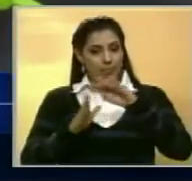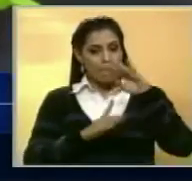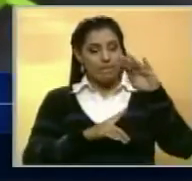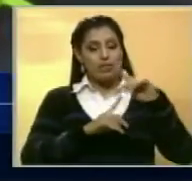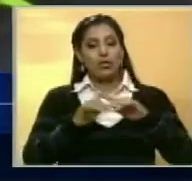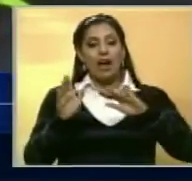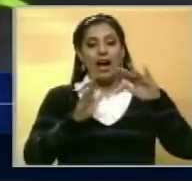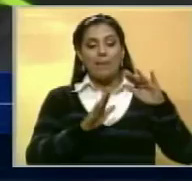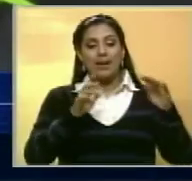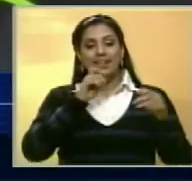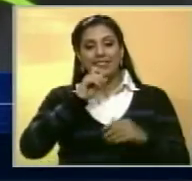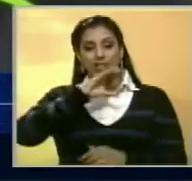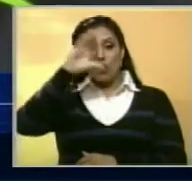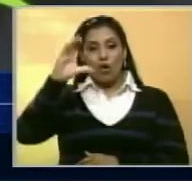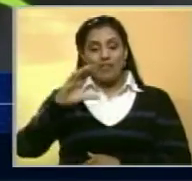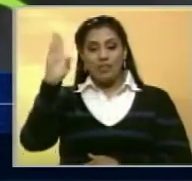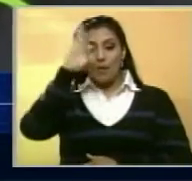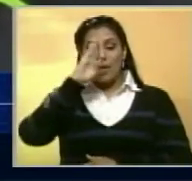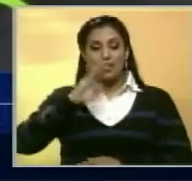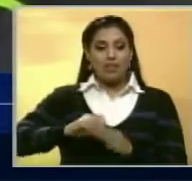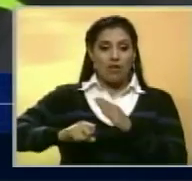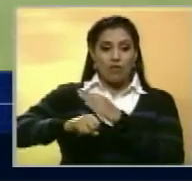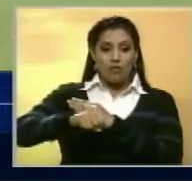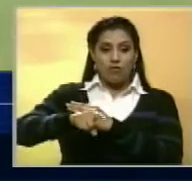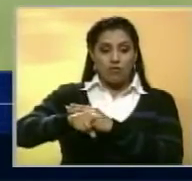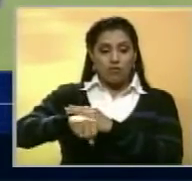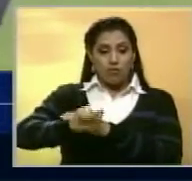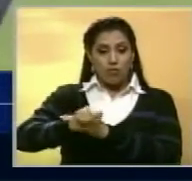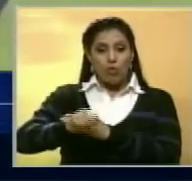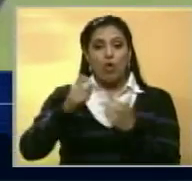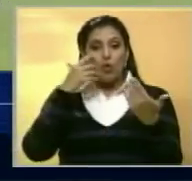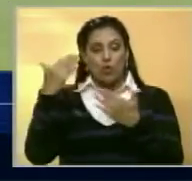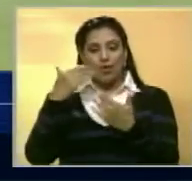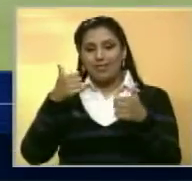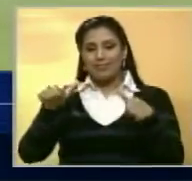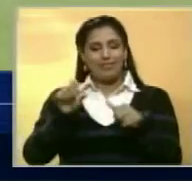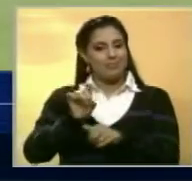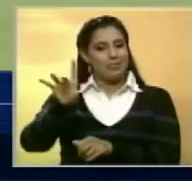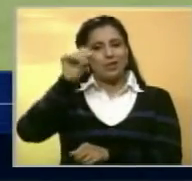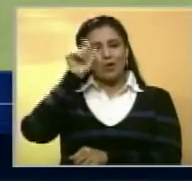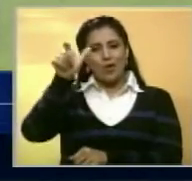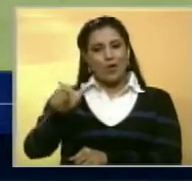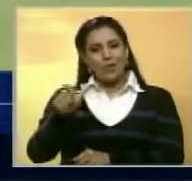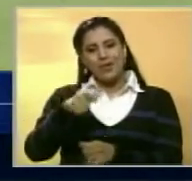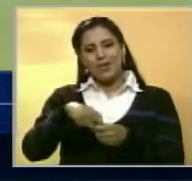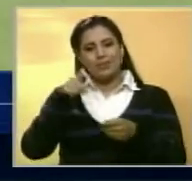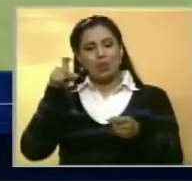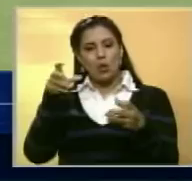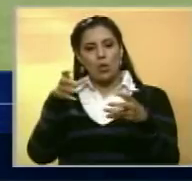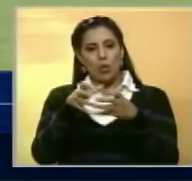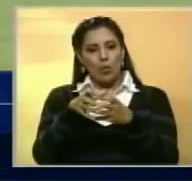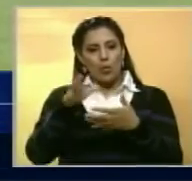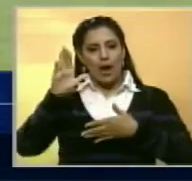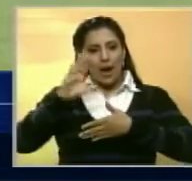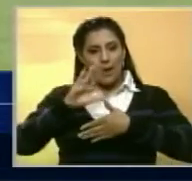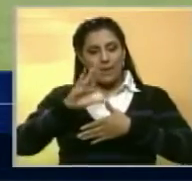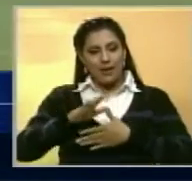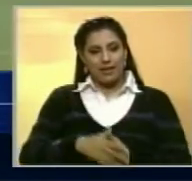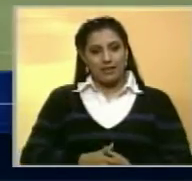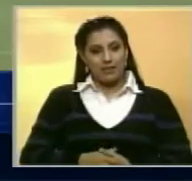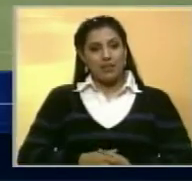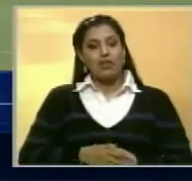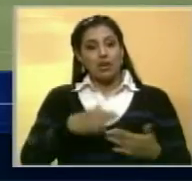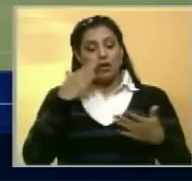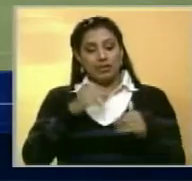Por su parte, la Confederación Brasileña de Fútbol despidió al técnico Dunga luego del fracaso que significó quedar fuera la fase de grupos de la Copa América Centenario.